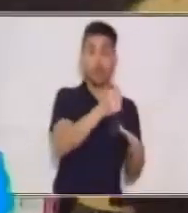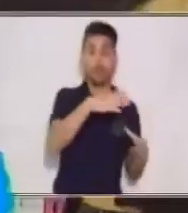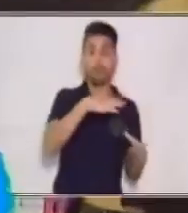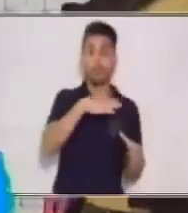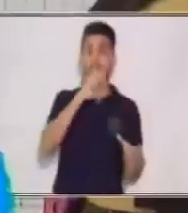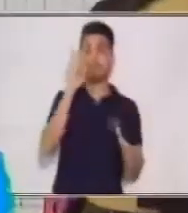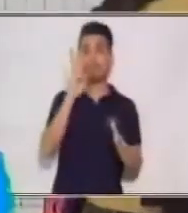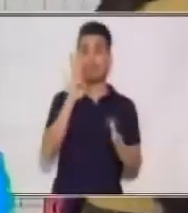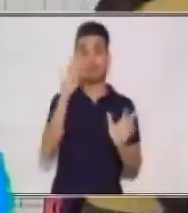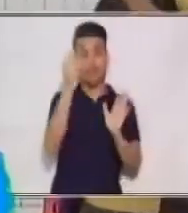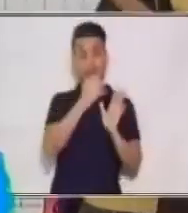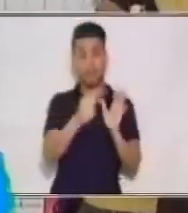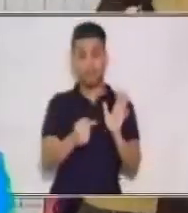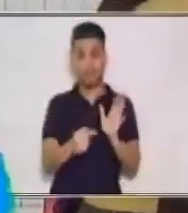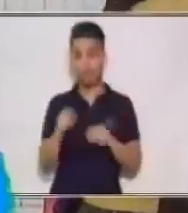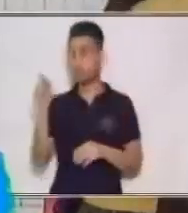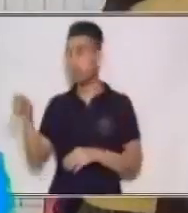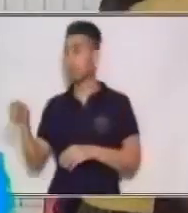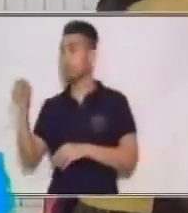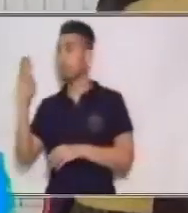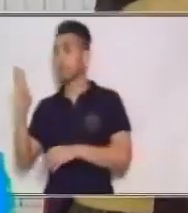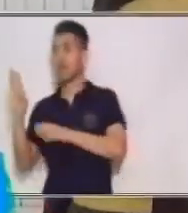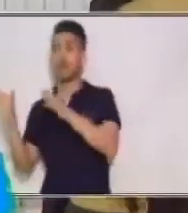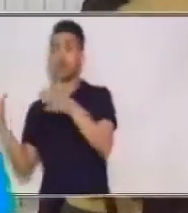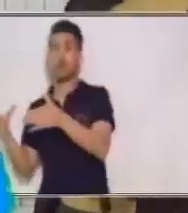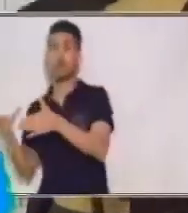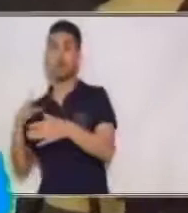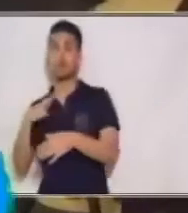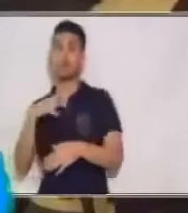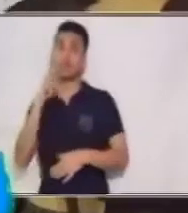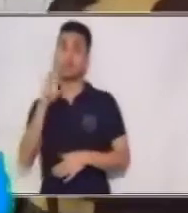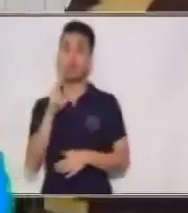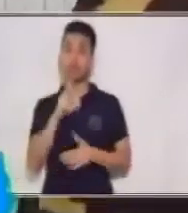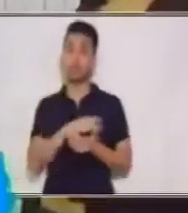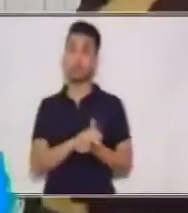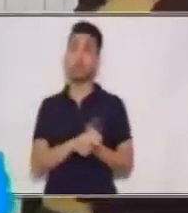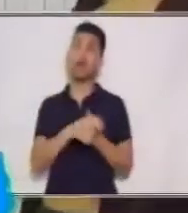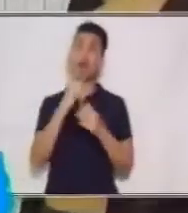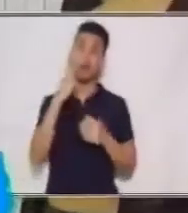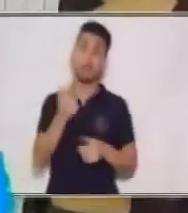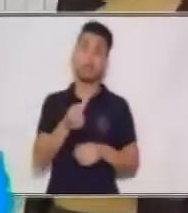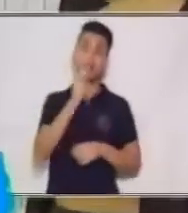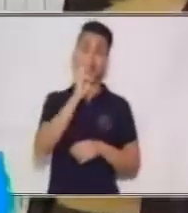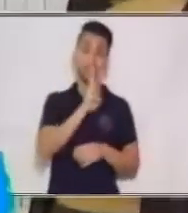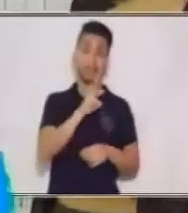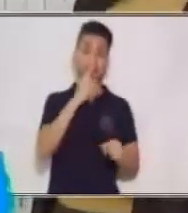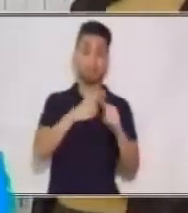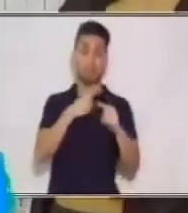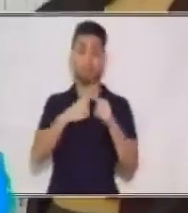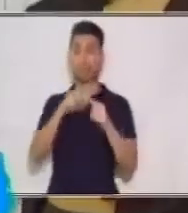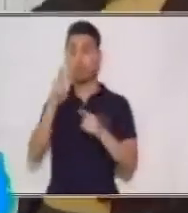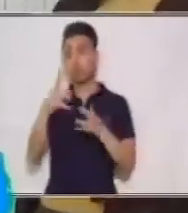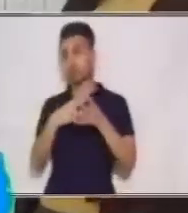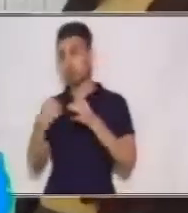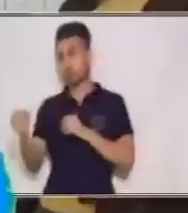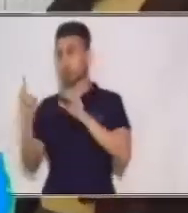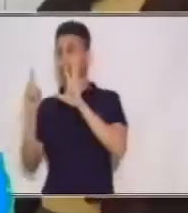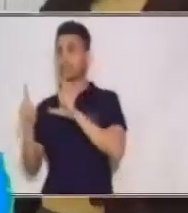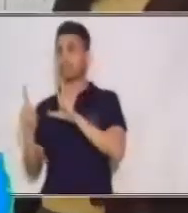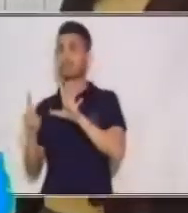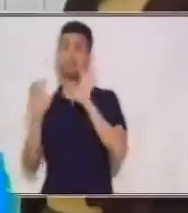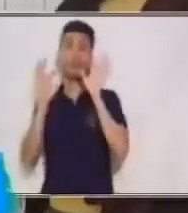y el conjunto B tiene 2. Cuando hago el producto de 3 por 2, obtengo 6. 6